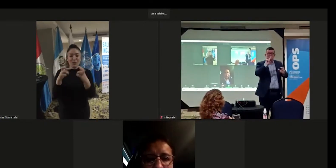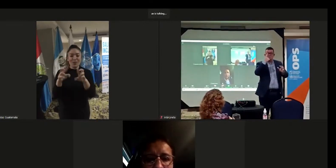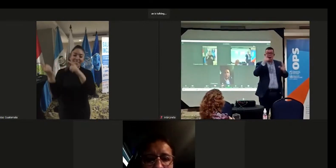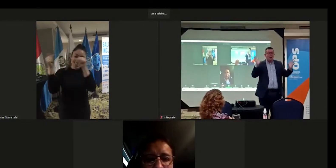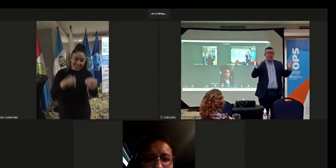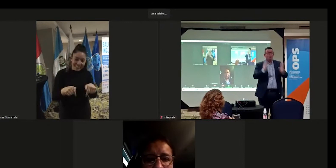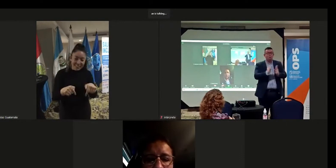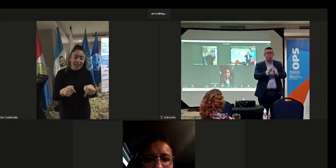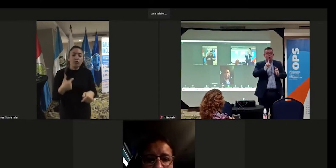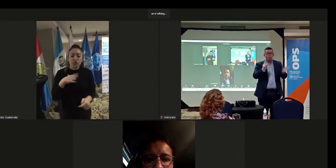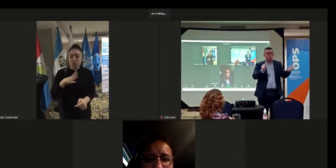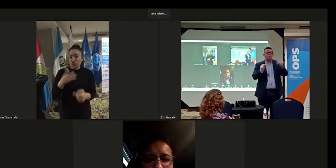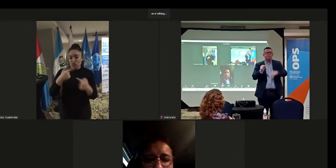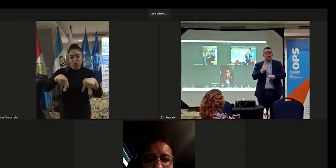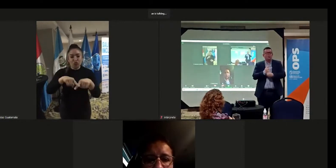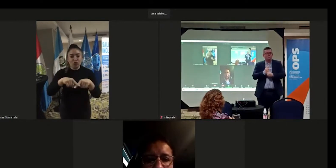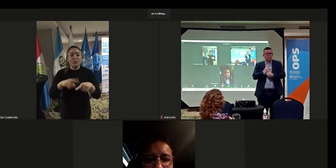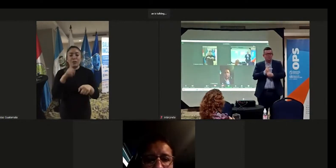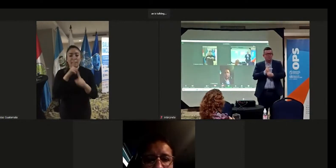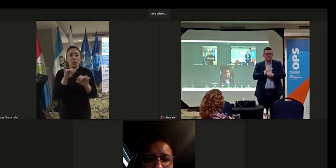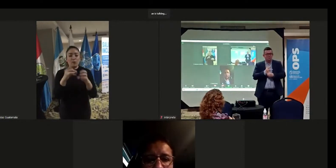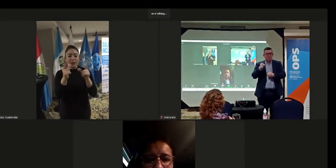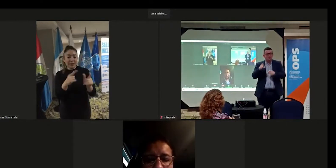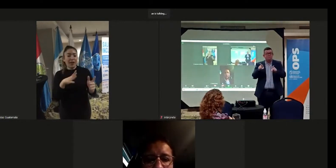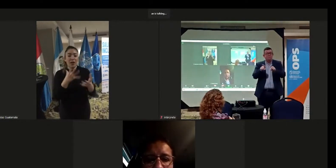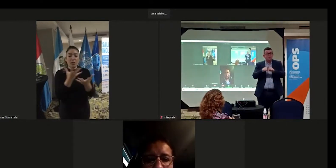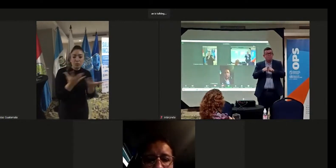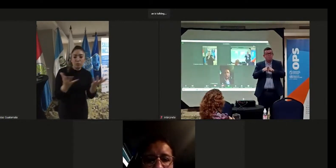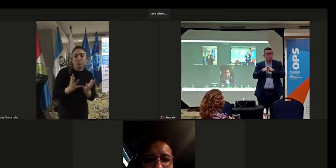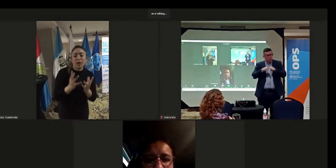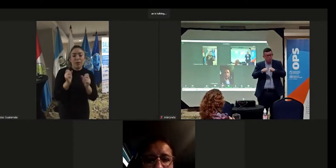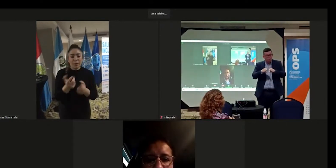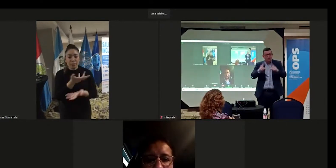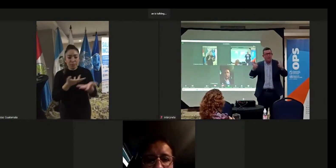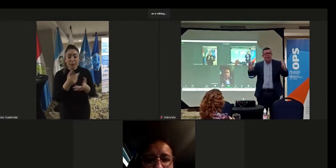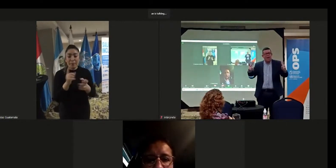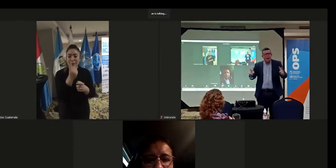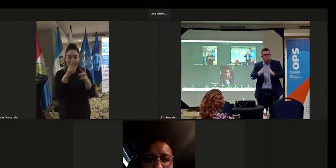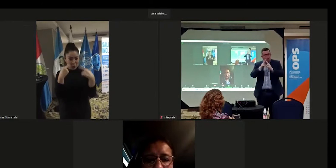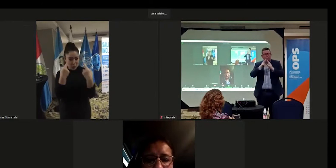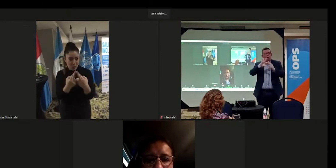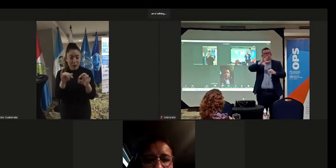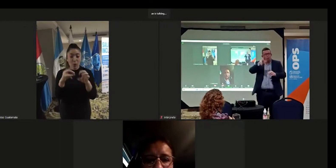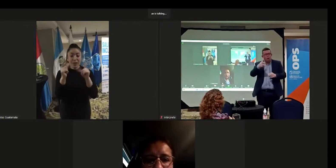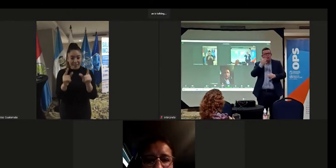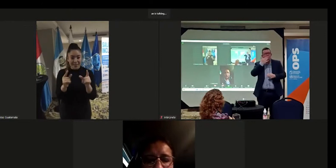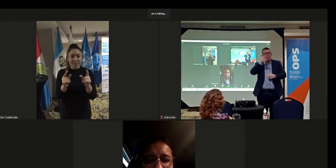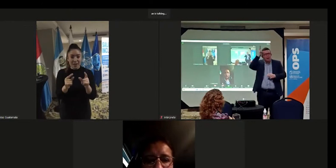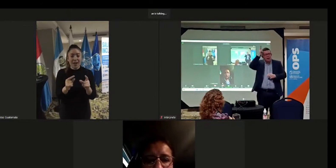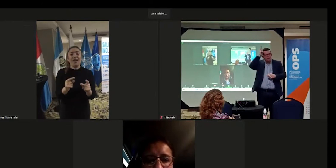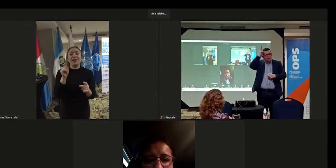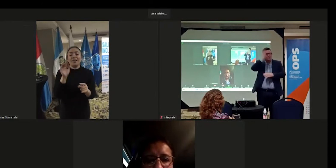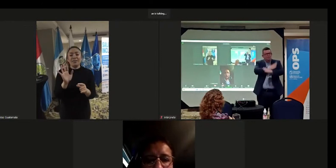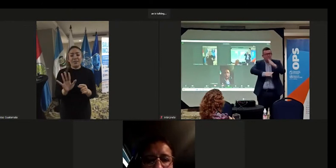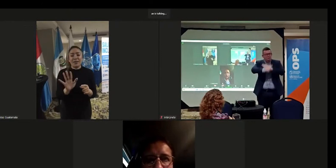estuvimos nosotros como junta directiva escogiendo esta sede para tener la primera reunión de junta directiva de